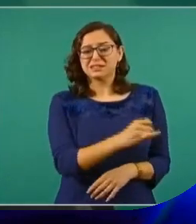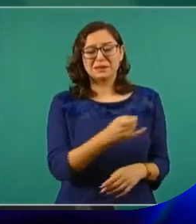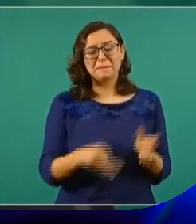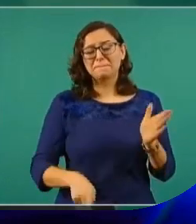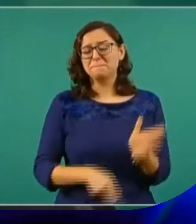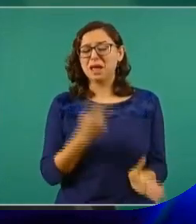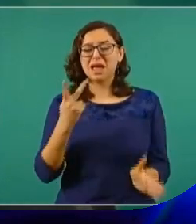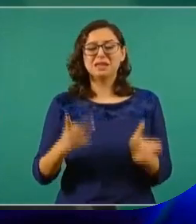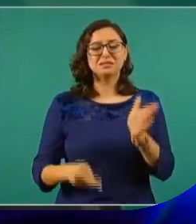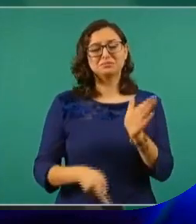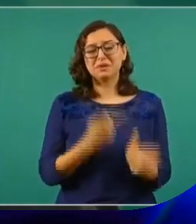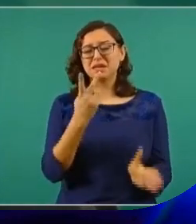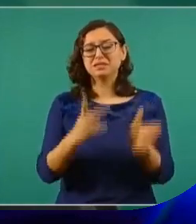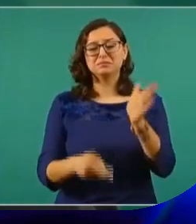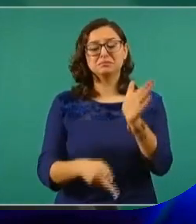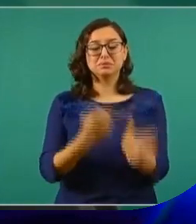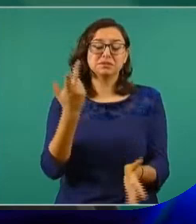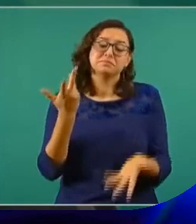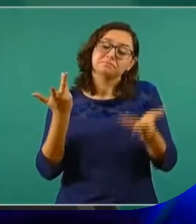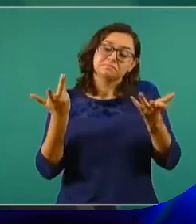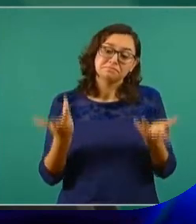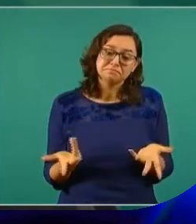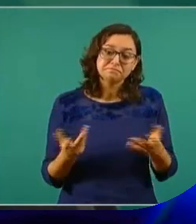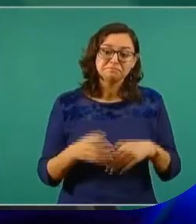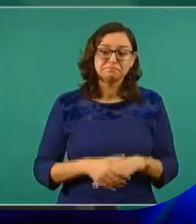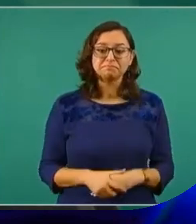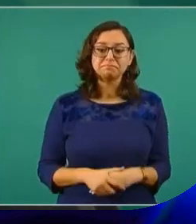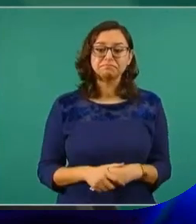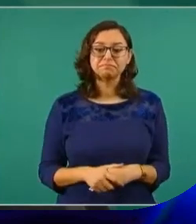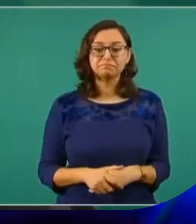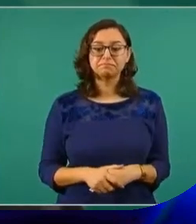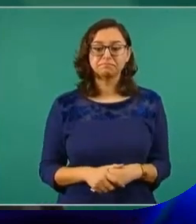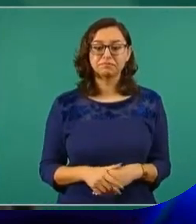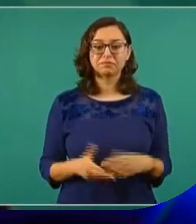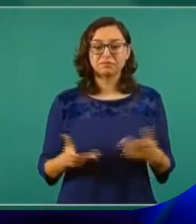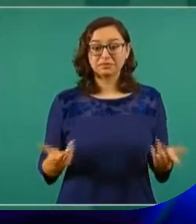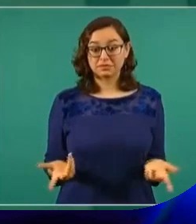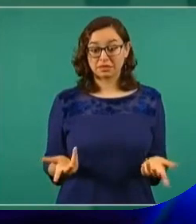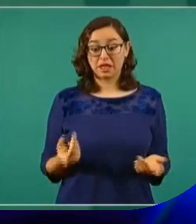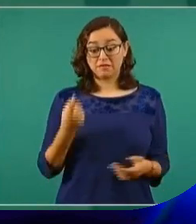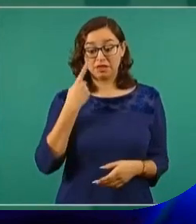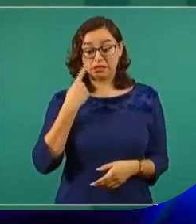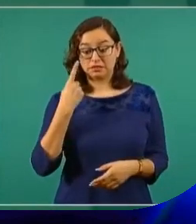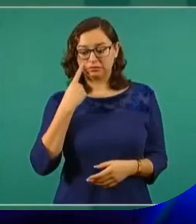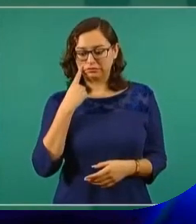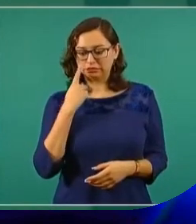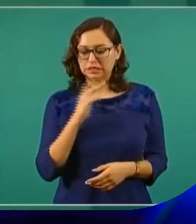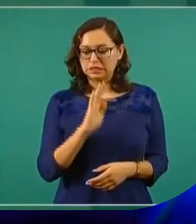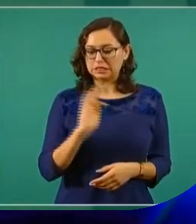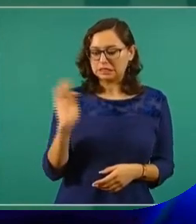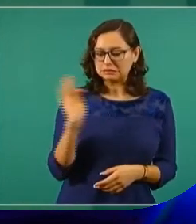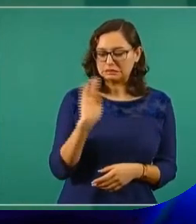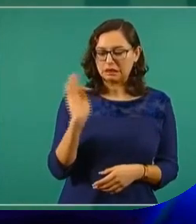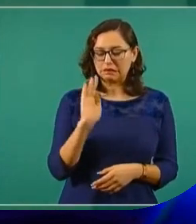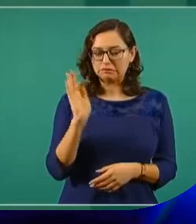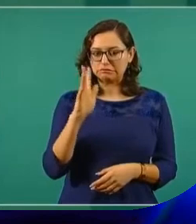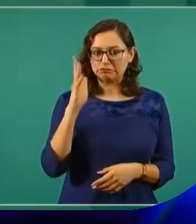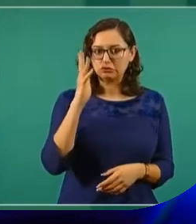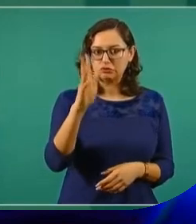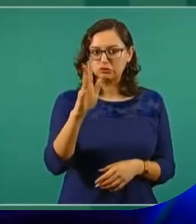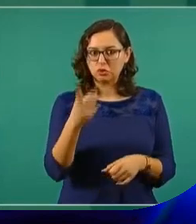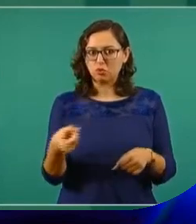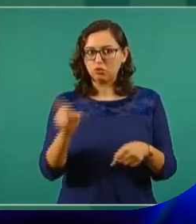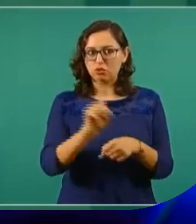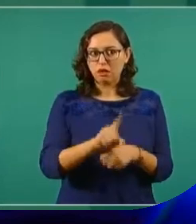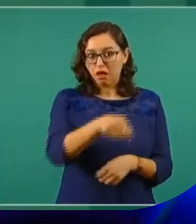por todo lo que estamos haciendo. Cuando ya no me ataquen, me voy a